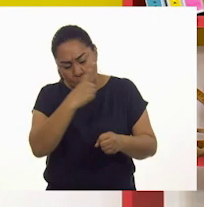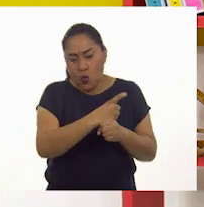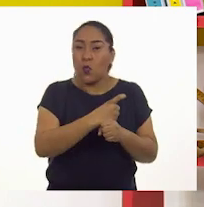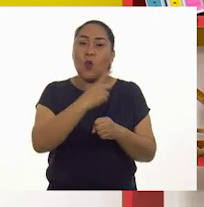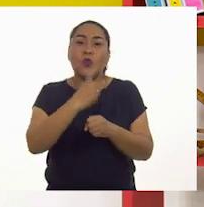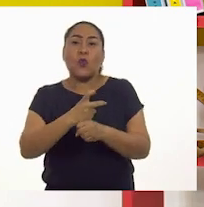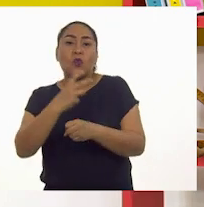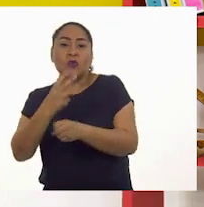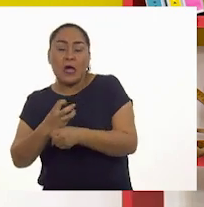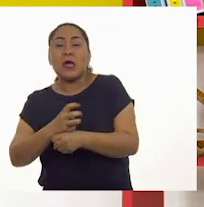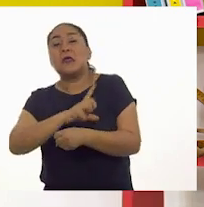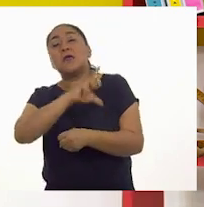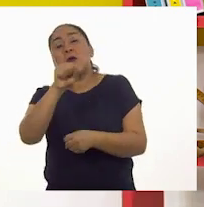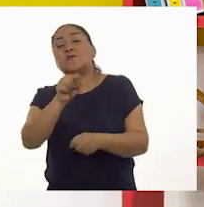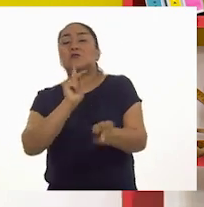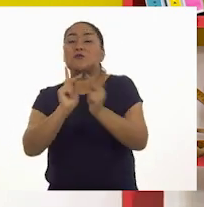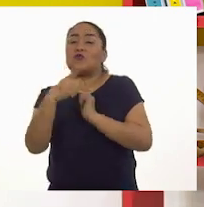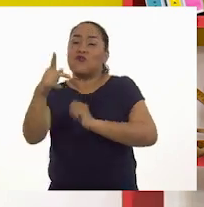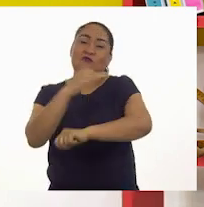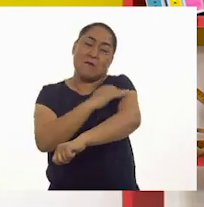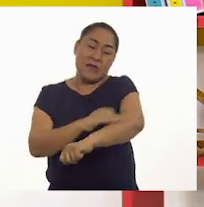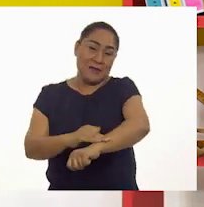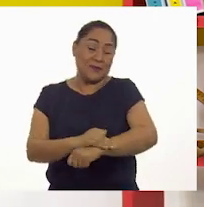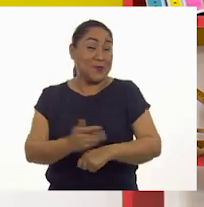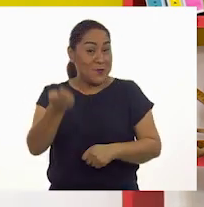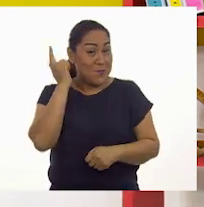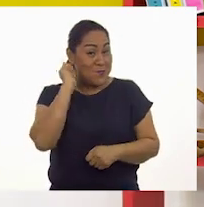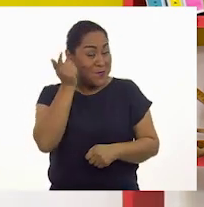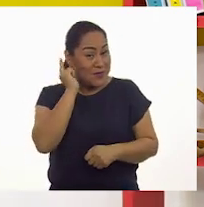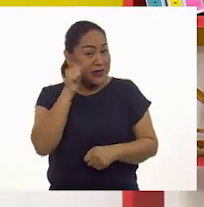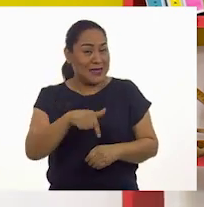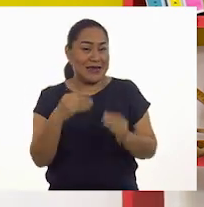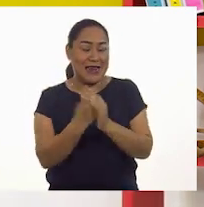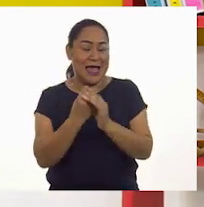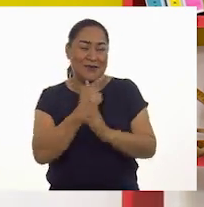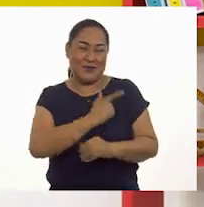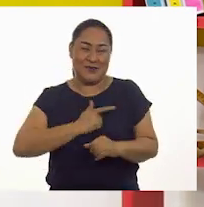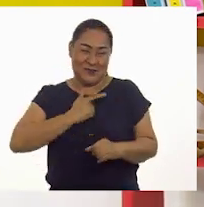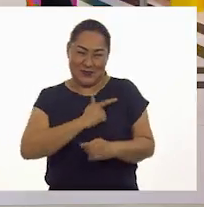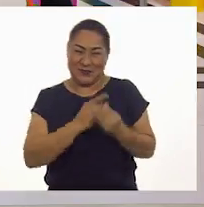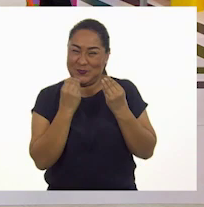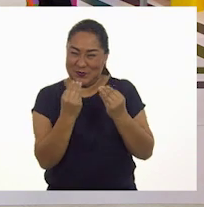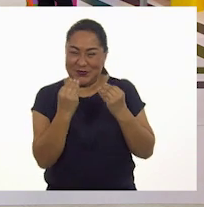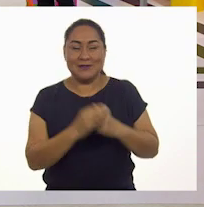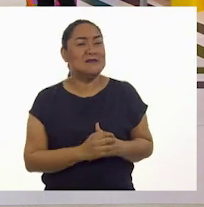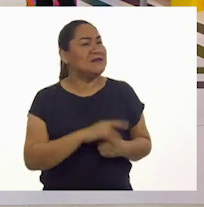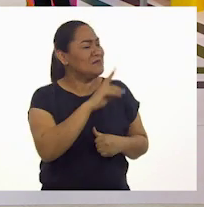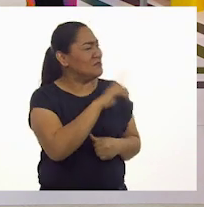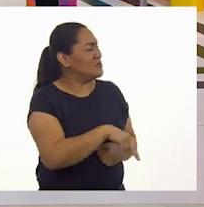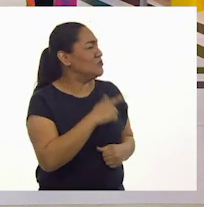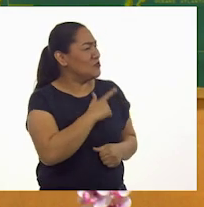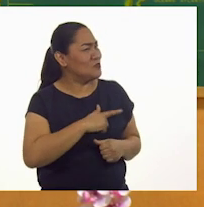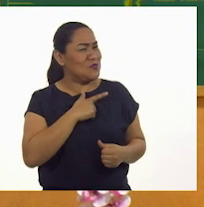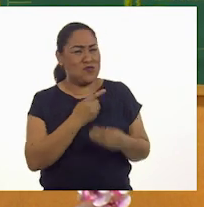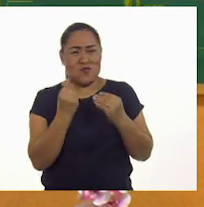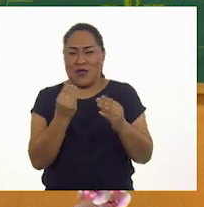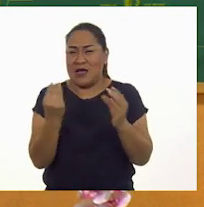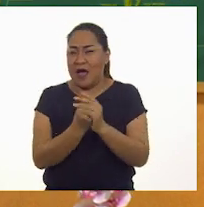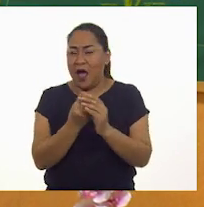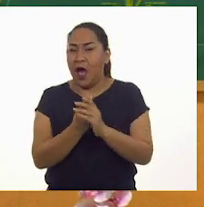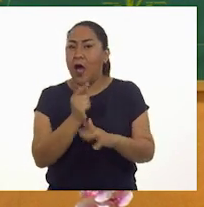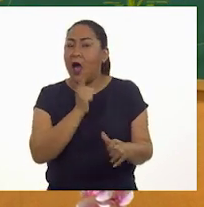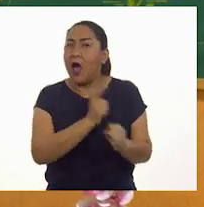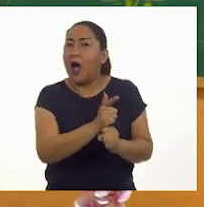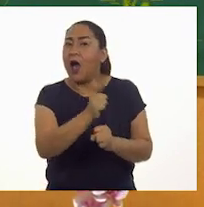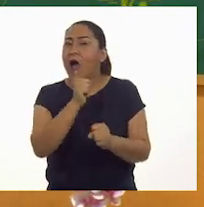tres y coméntenla con alguno de sus familiares. Espero que les haya gustado mucho esta clase. Nos gustó muchísimo, maestra Lenny. Descubrimos que todas